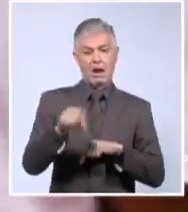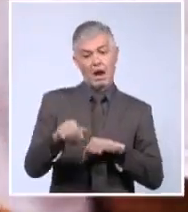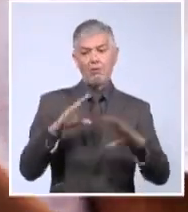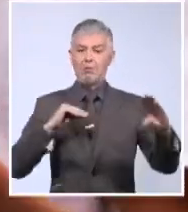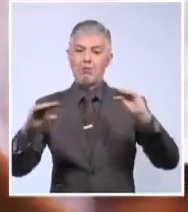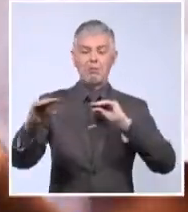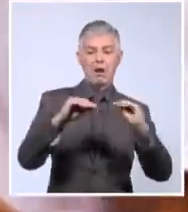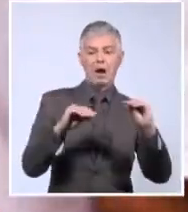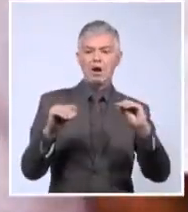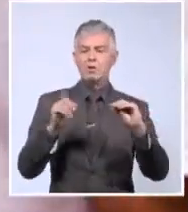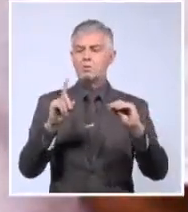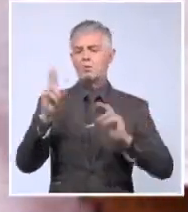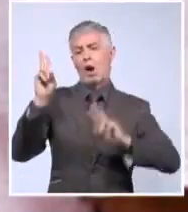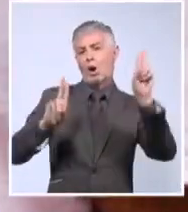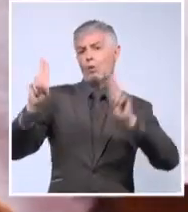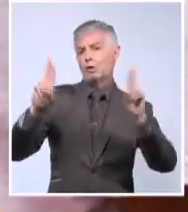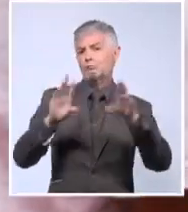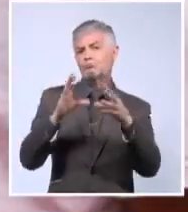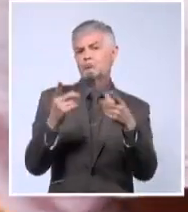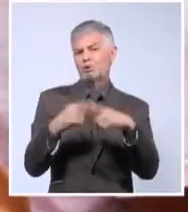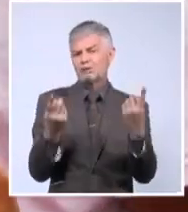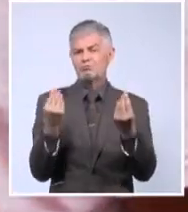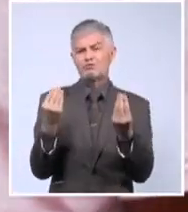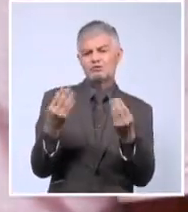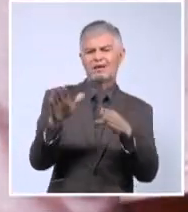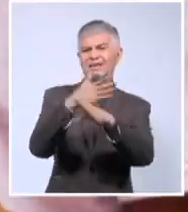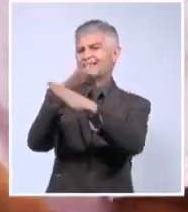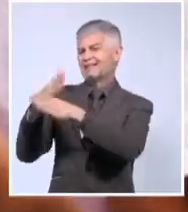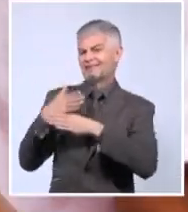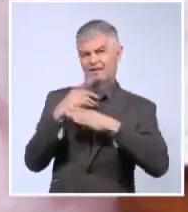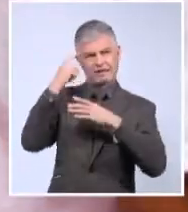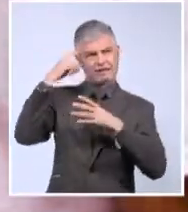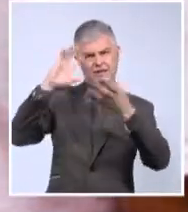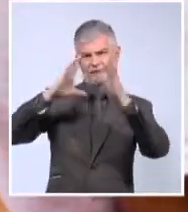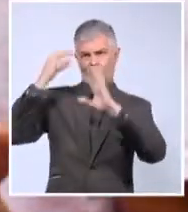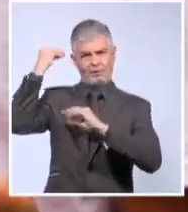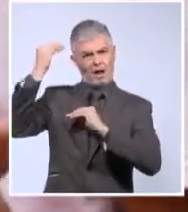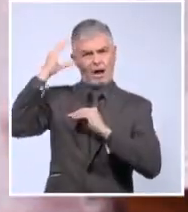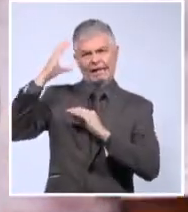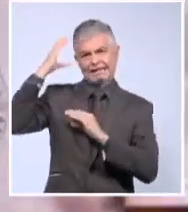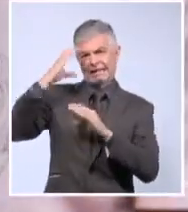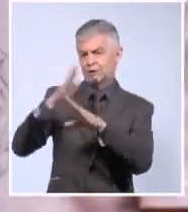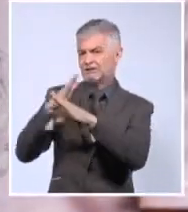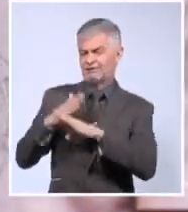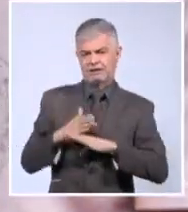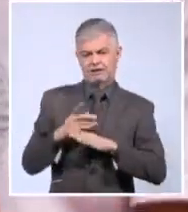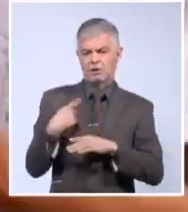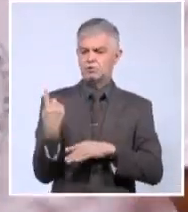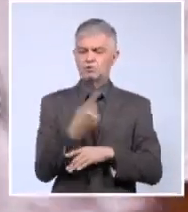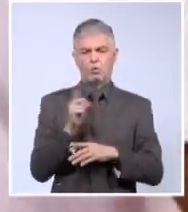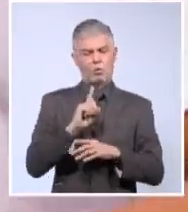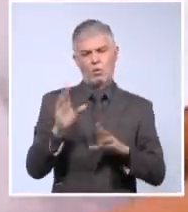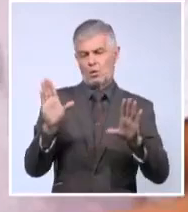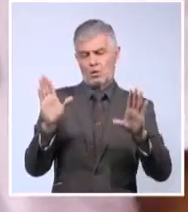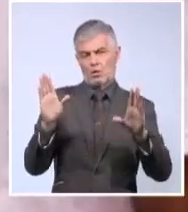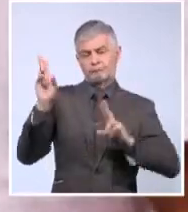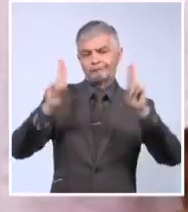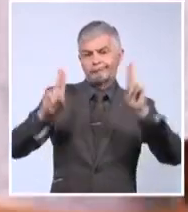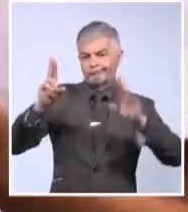específico porque había mucha diversidad, había mucha diversidad de personas y de criterios y no íbamos a ningún vínculo. Y entonces hoy